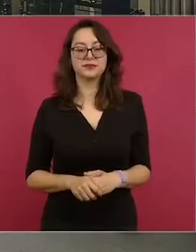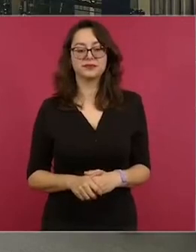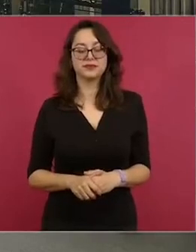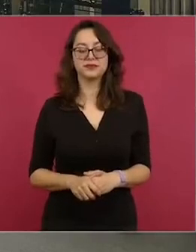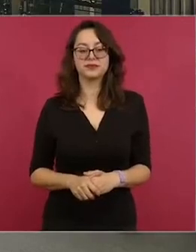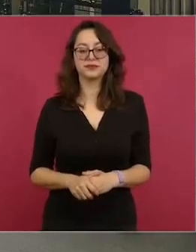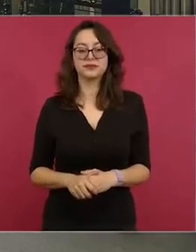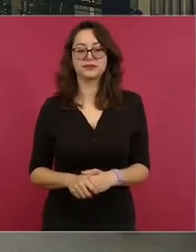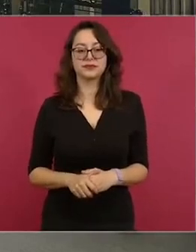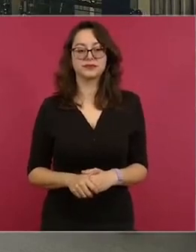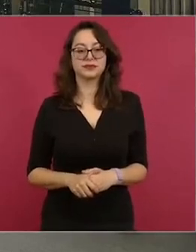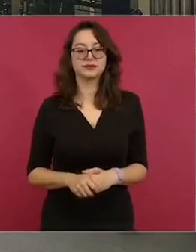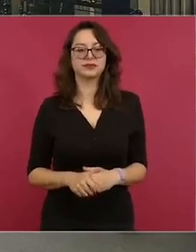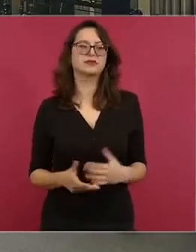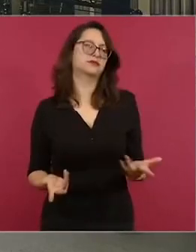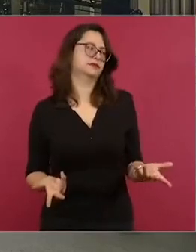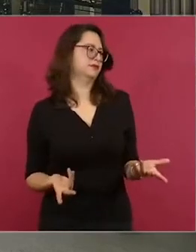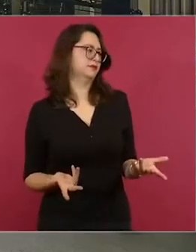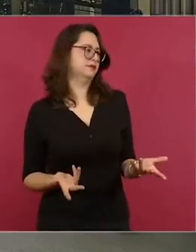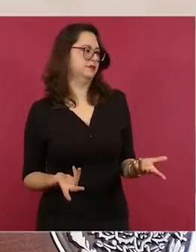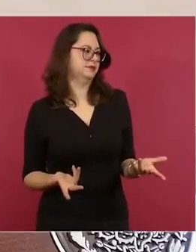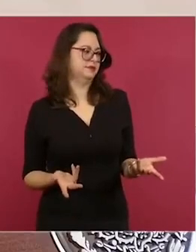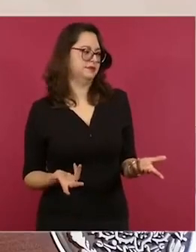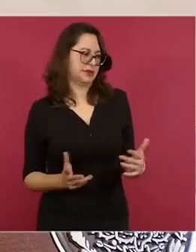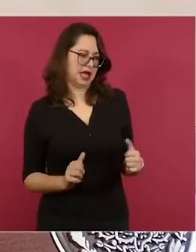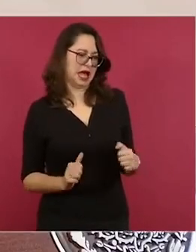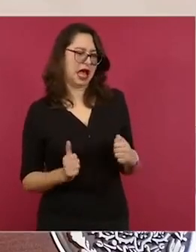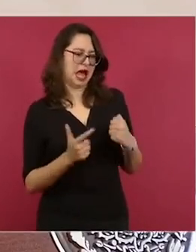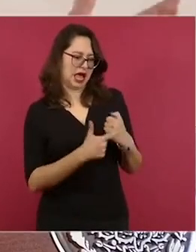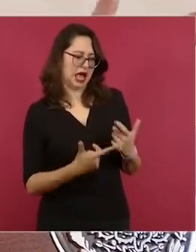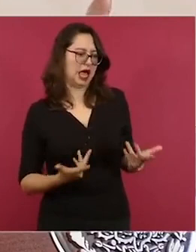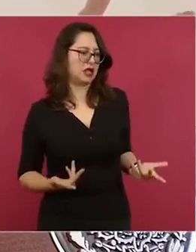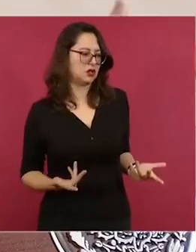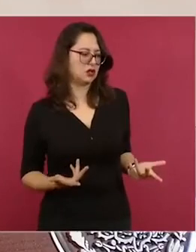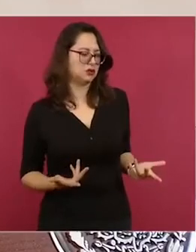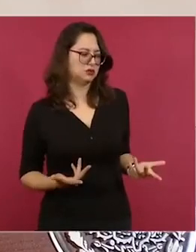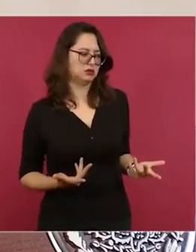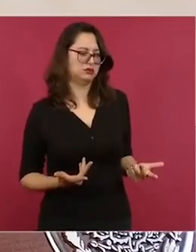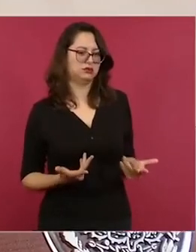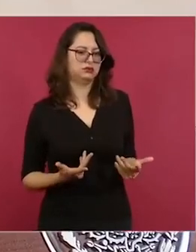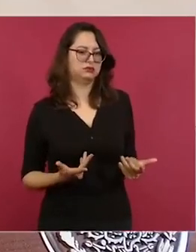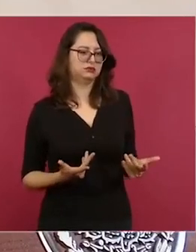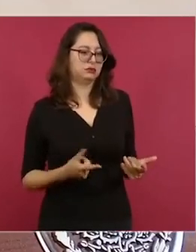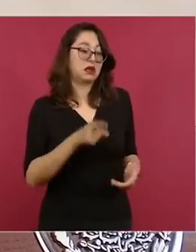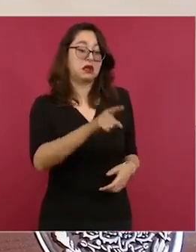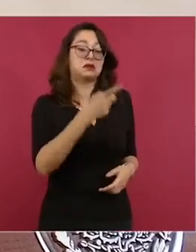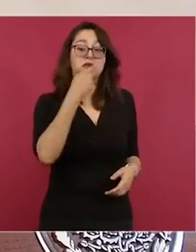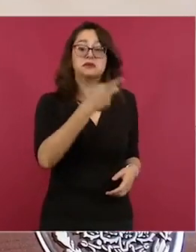Cuando menos se atreve a decir no tengo